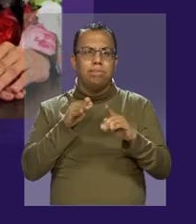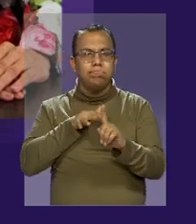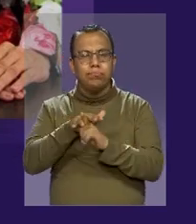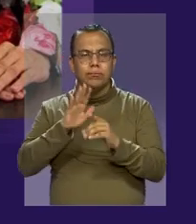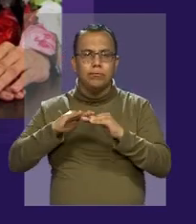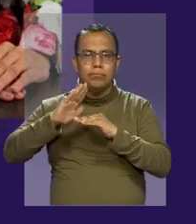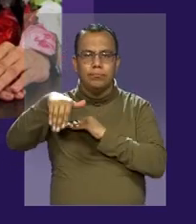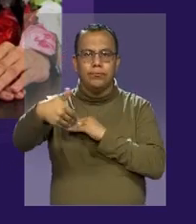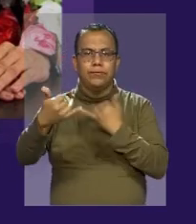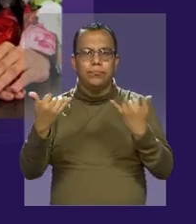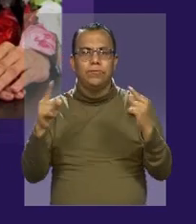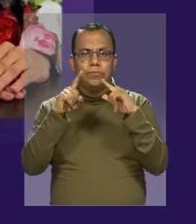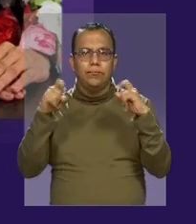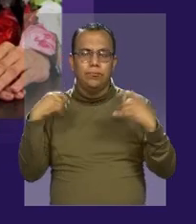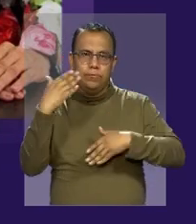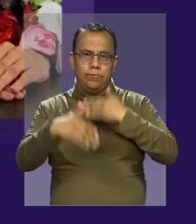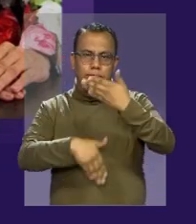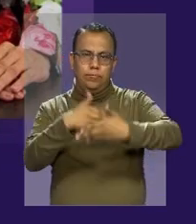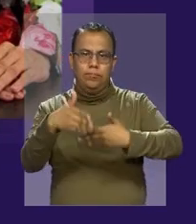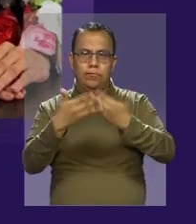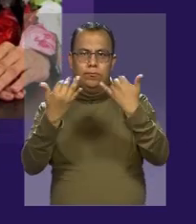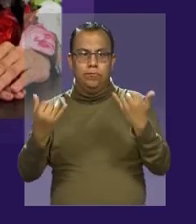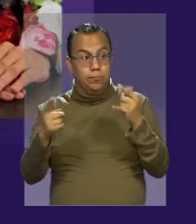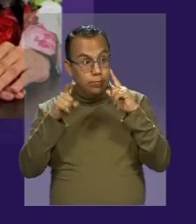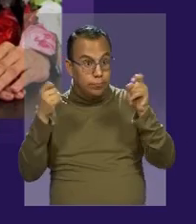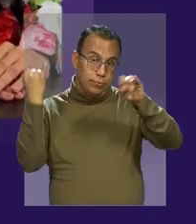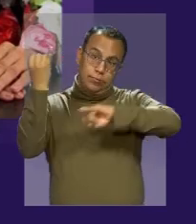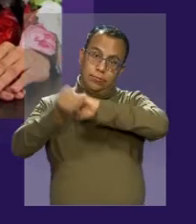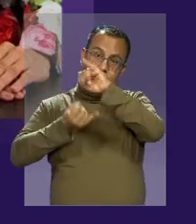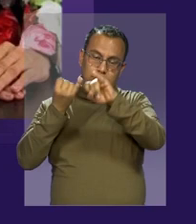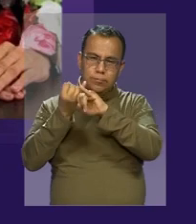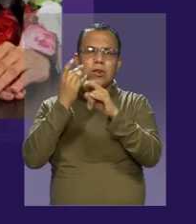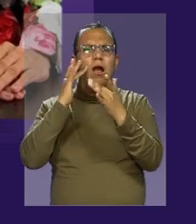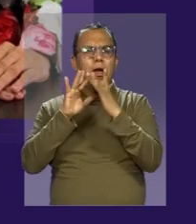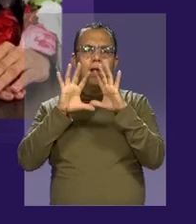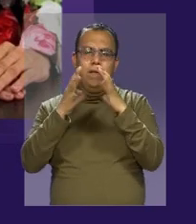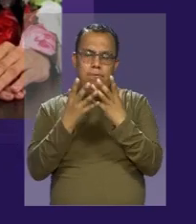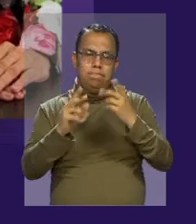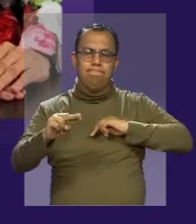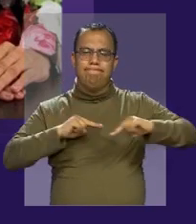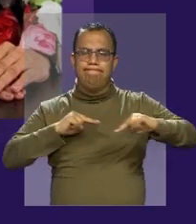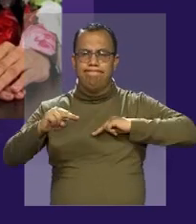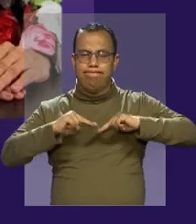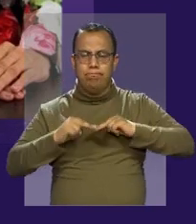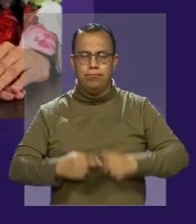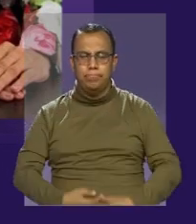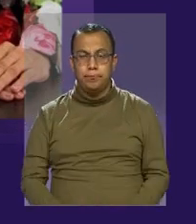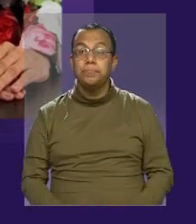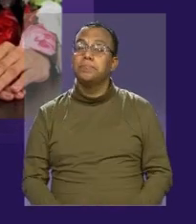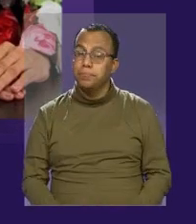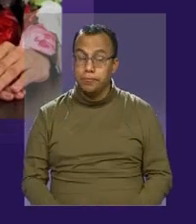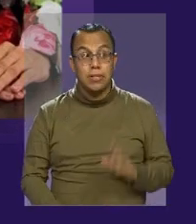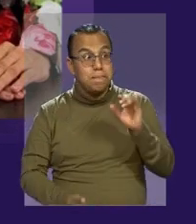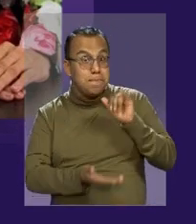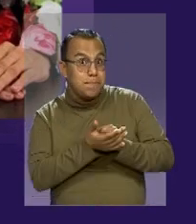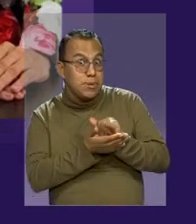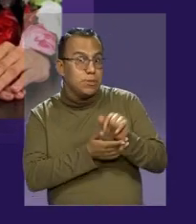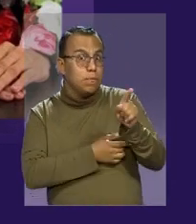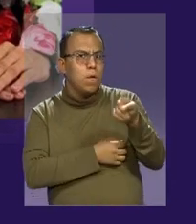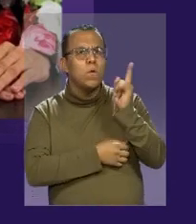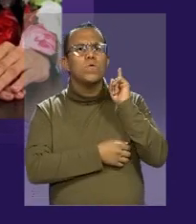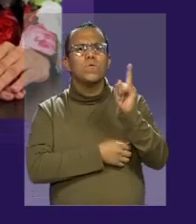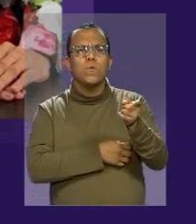de una sanción impuesta en el extranjero por una autoridad, en este caso administrativa, y por esa razón